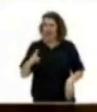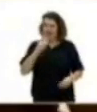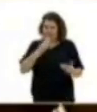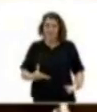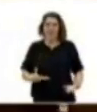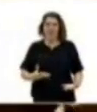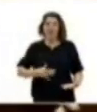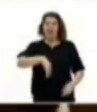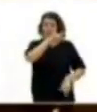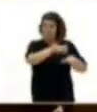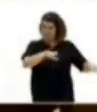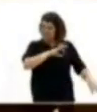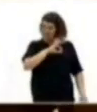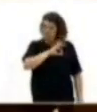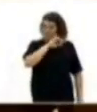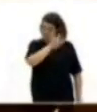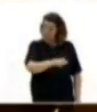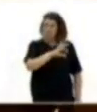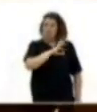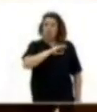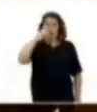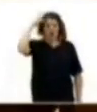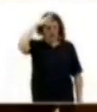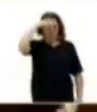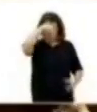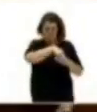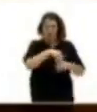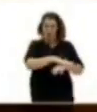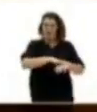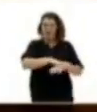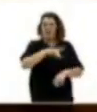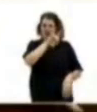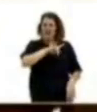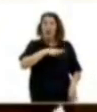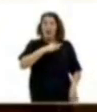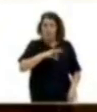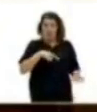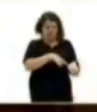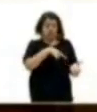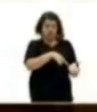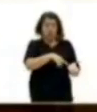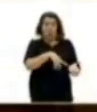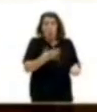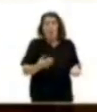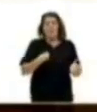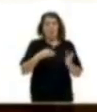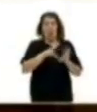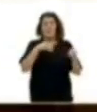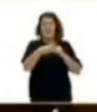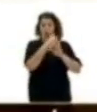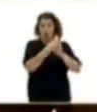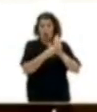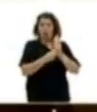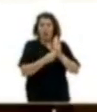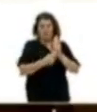pueden hacer cosas desde el Gobierno de Canarias, por ejemplo, exigir en los pliegos o puntuar más a las empresas